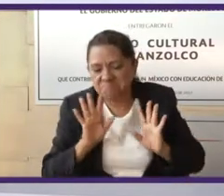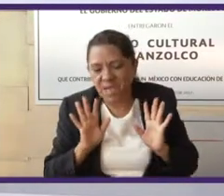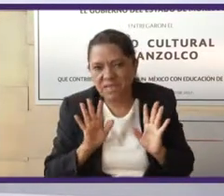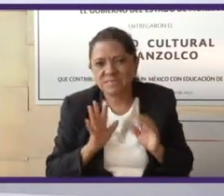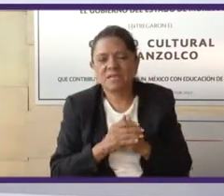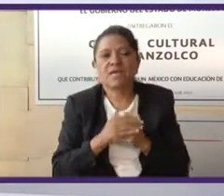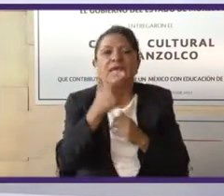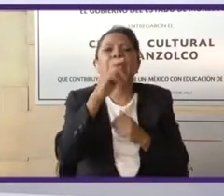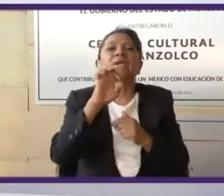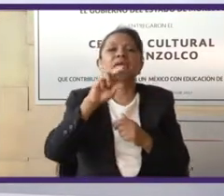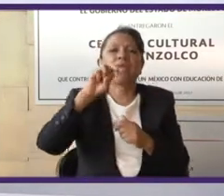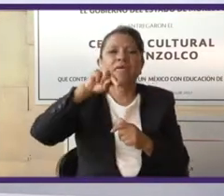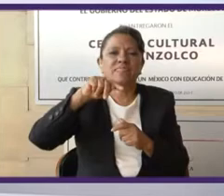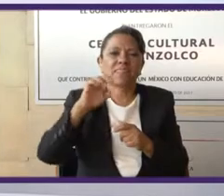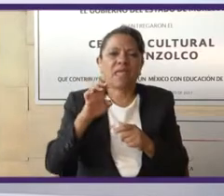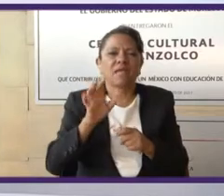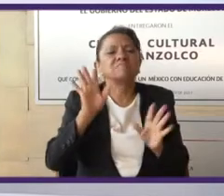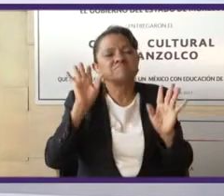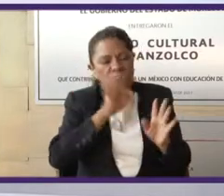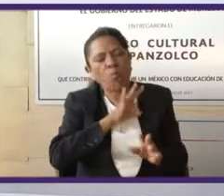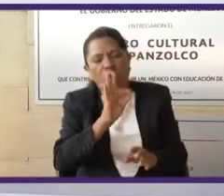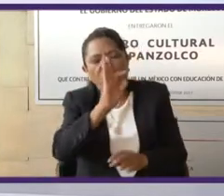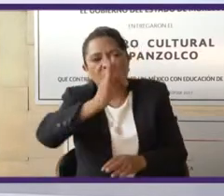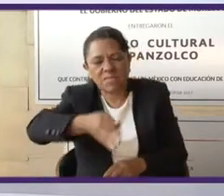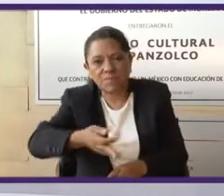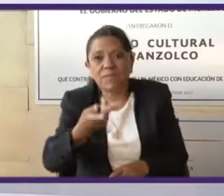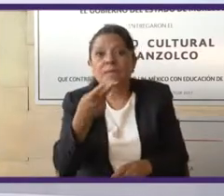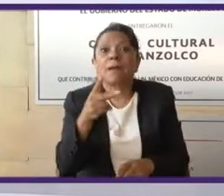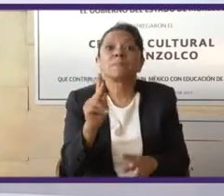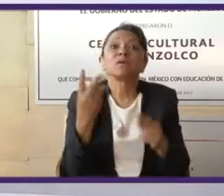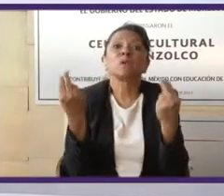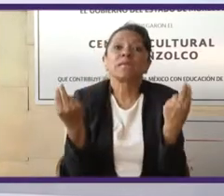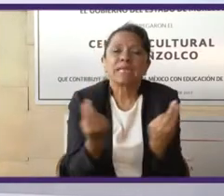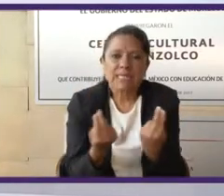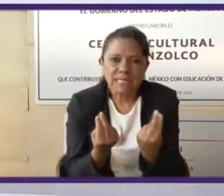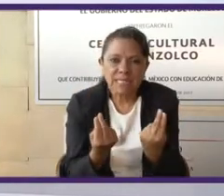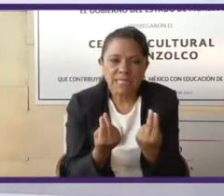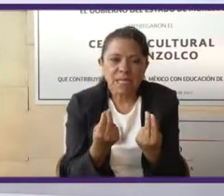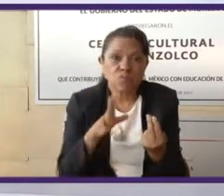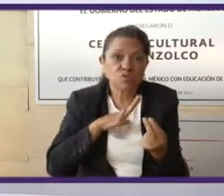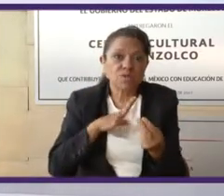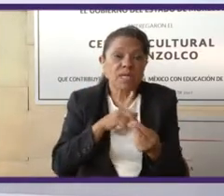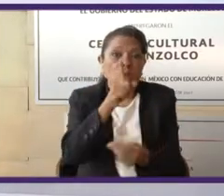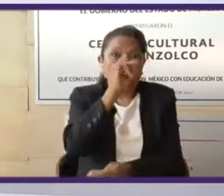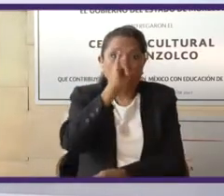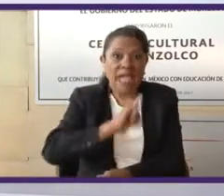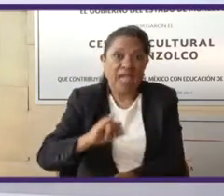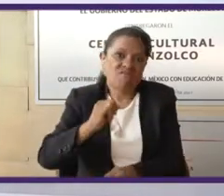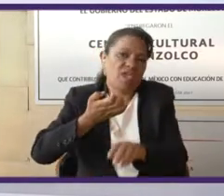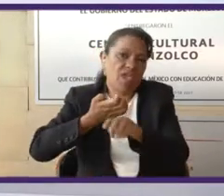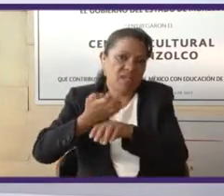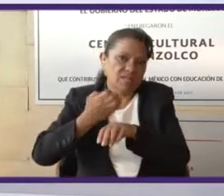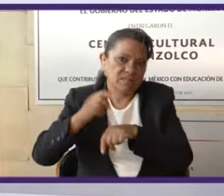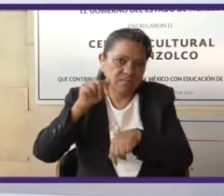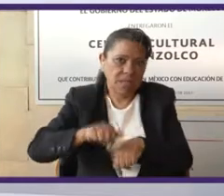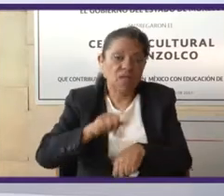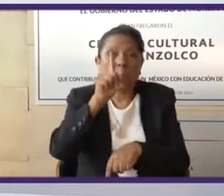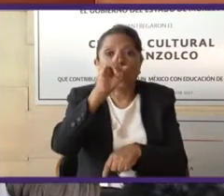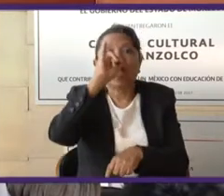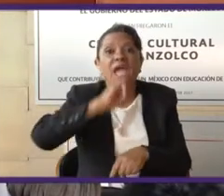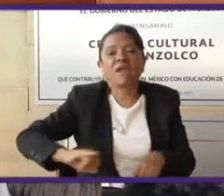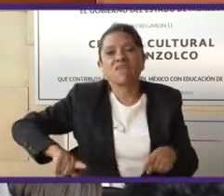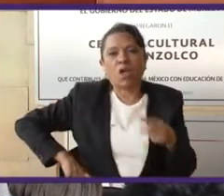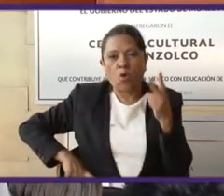la puedo aceptar, pero requerimos que haya un jefe de Estado y un jefe de gobierno.